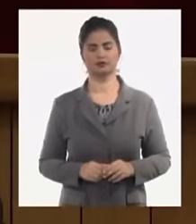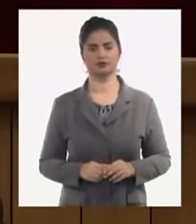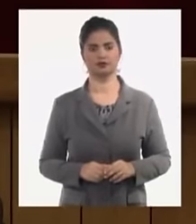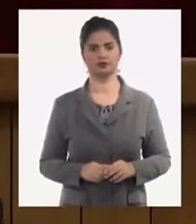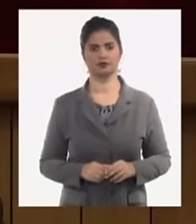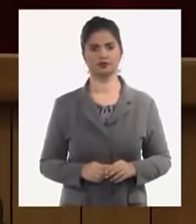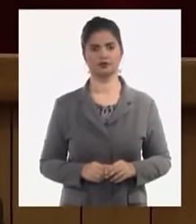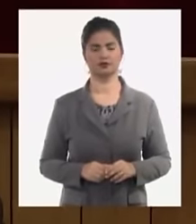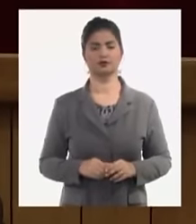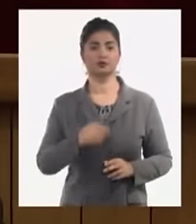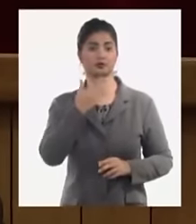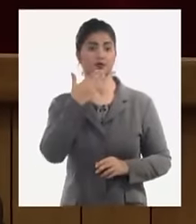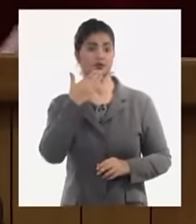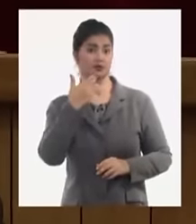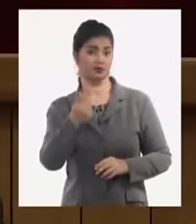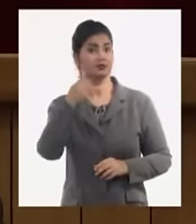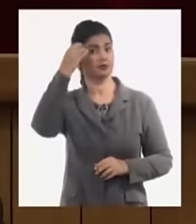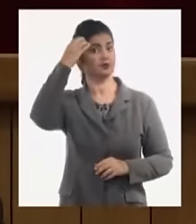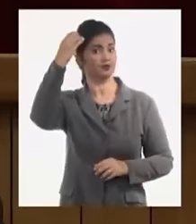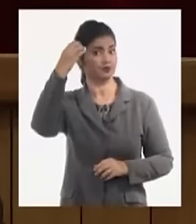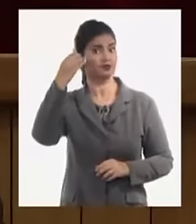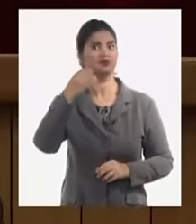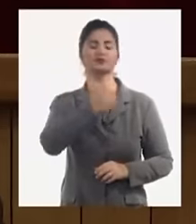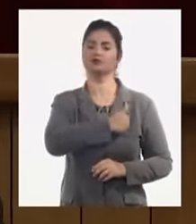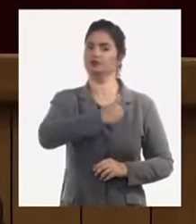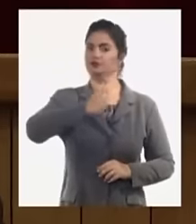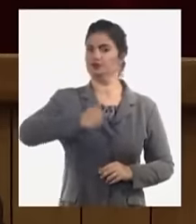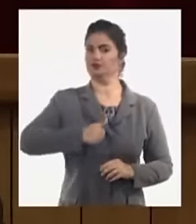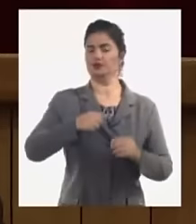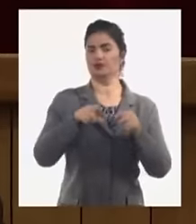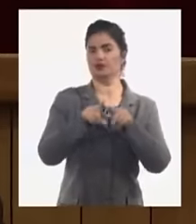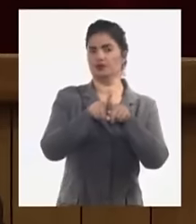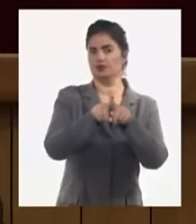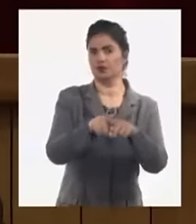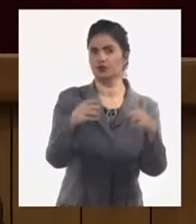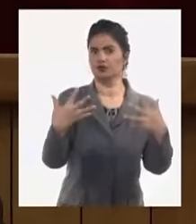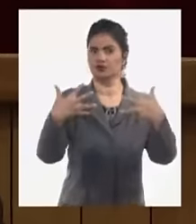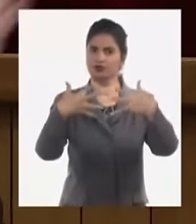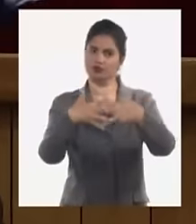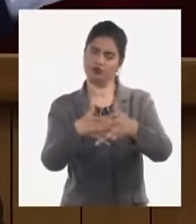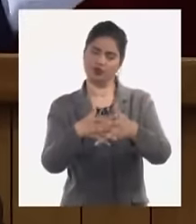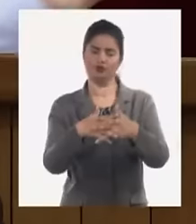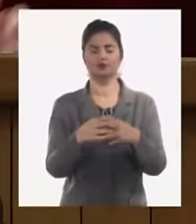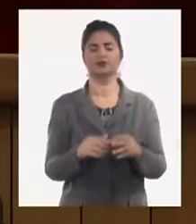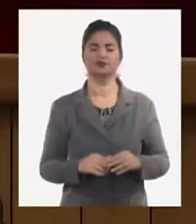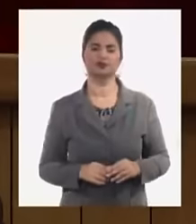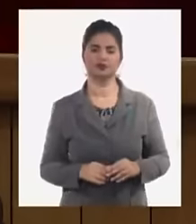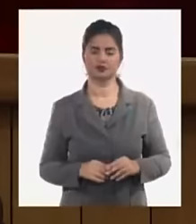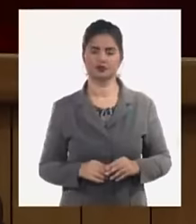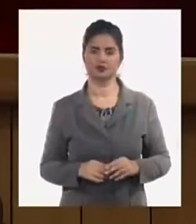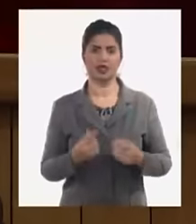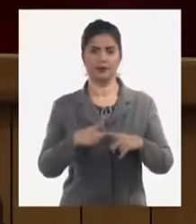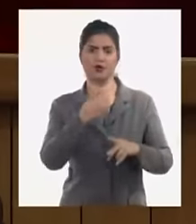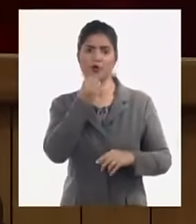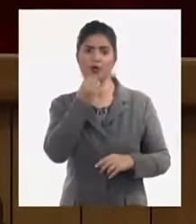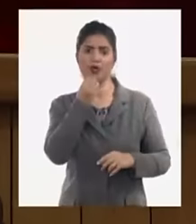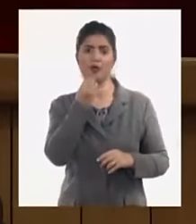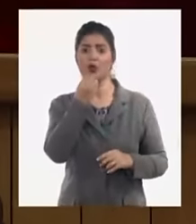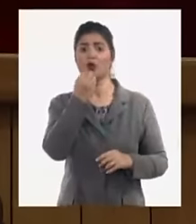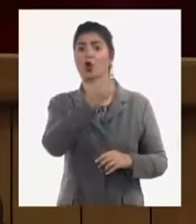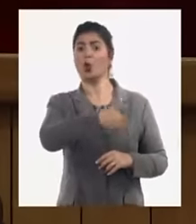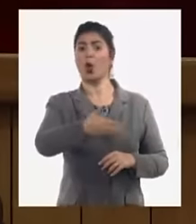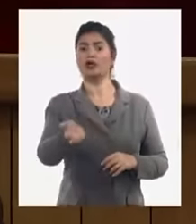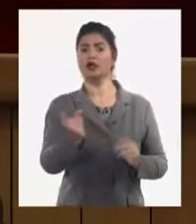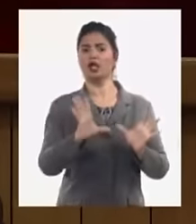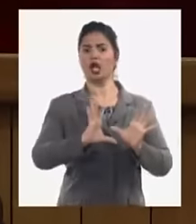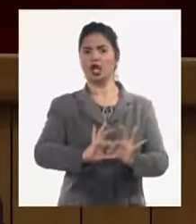gestión no estatal de aquí un compatriota nuestro que tenga capacidad financiera pero no podemos tampoco ceder la capacidad productiva y